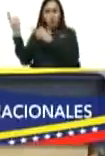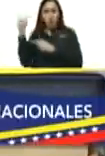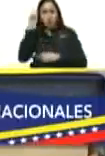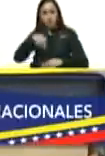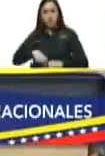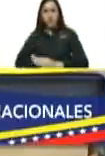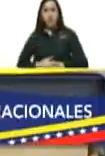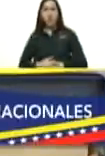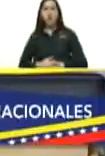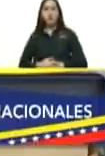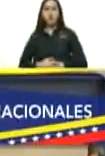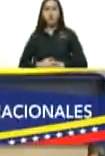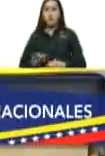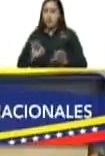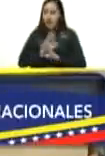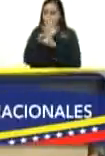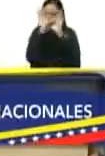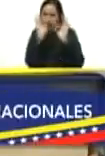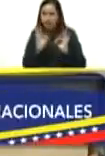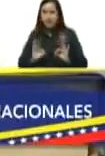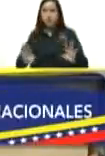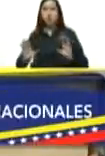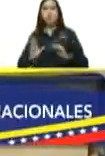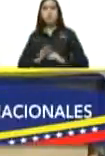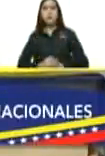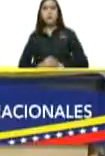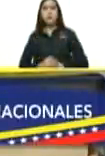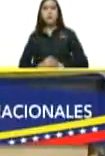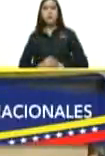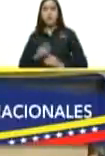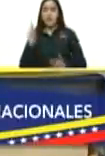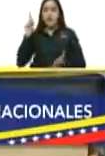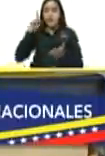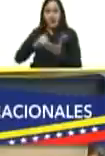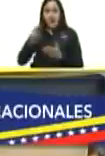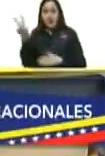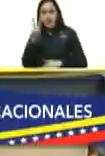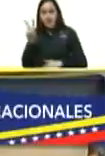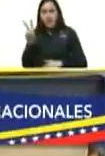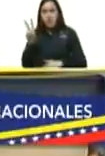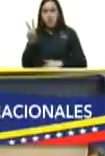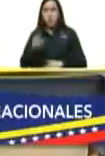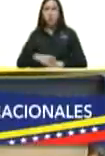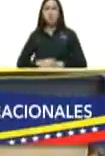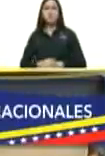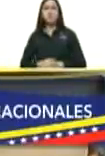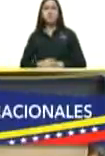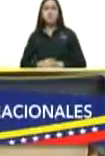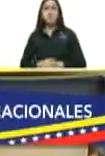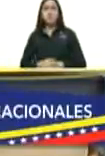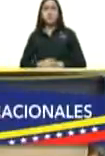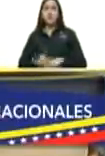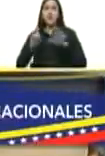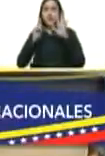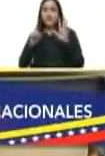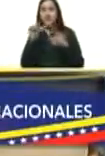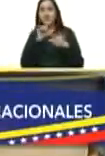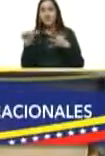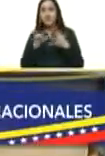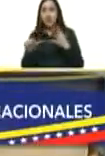triangular y que llegara a Venezuela pasaron seis semanas